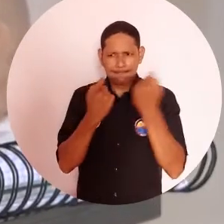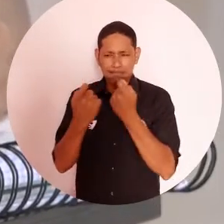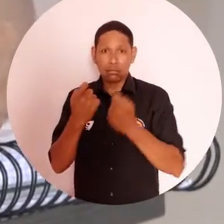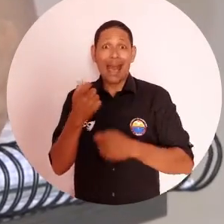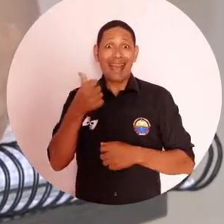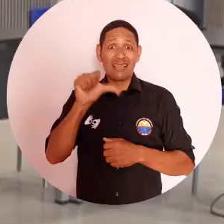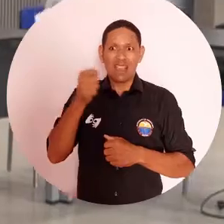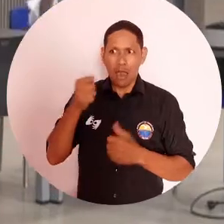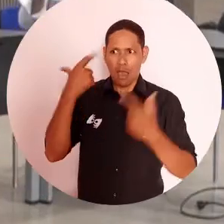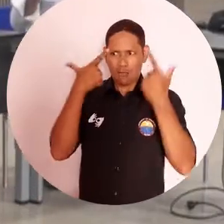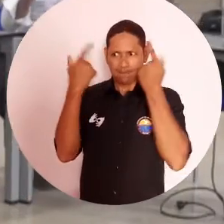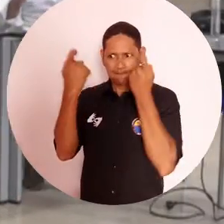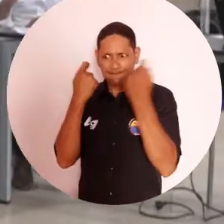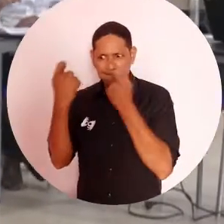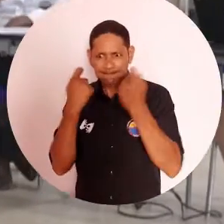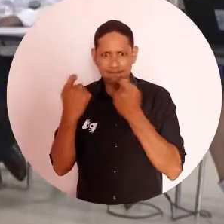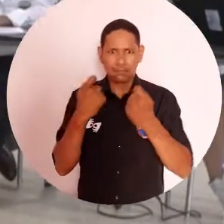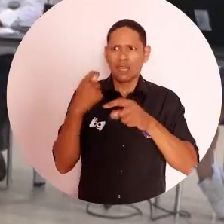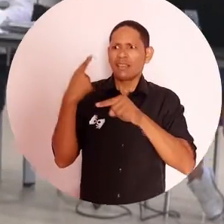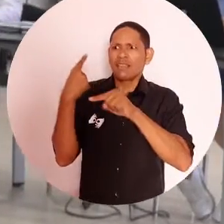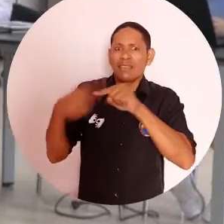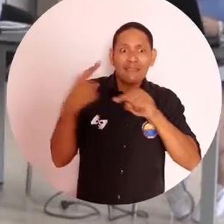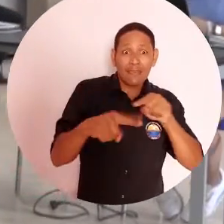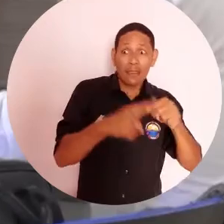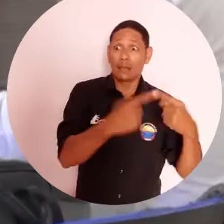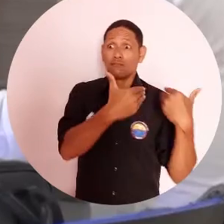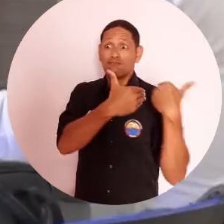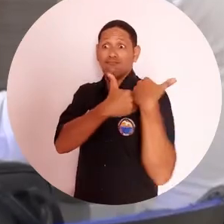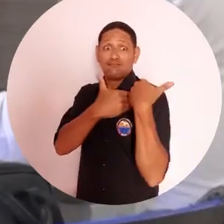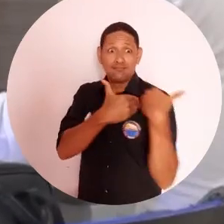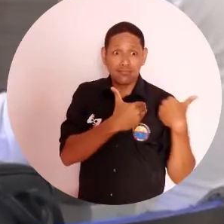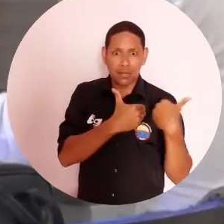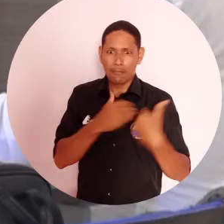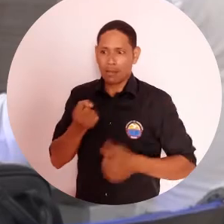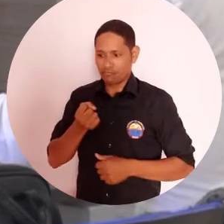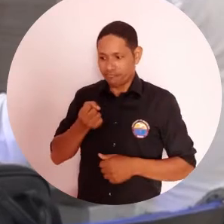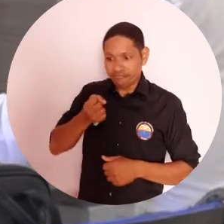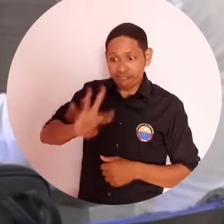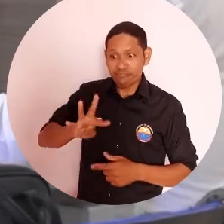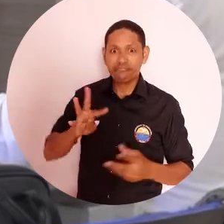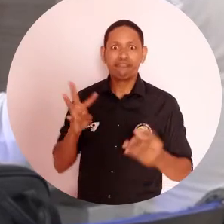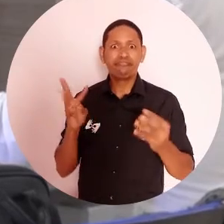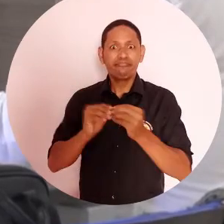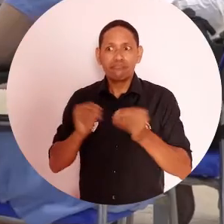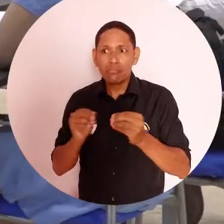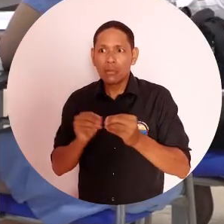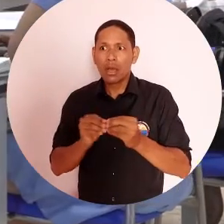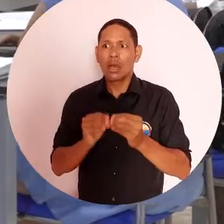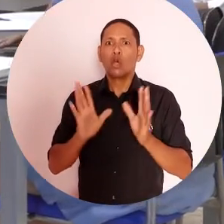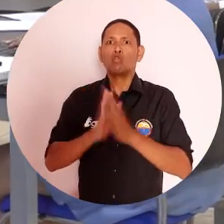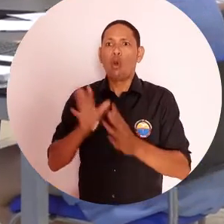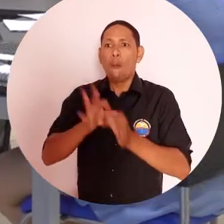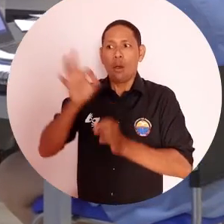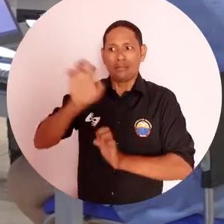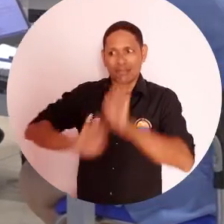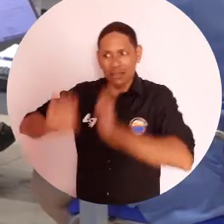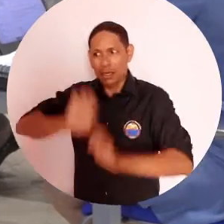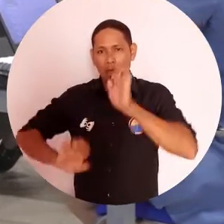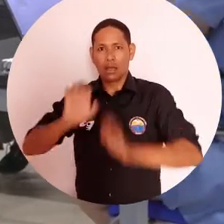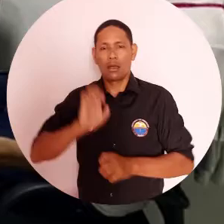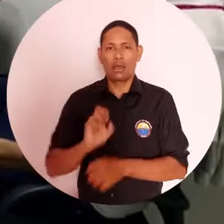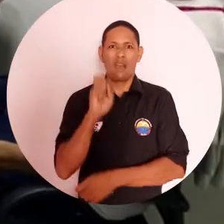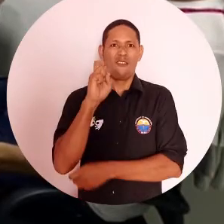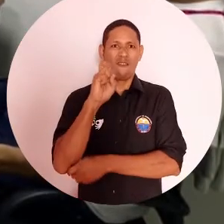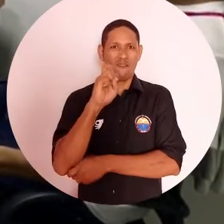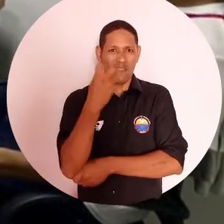desarrollar 10 iniciativas institucionales con el apoyo de las dependencias competentes y 14 operaciones en las que se han integrado a la Defensoría del